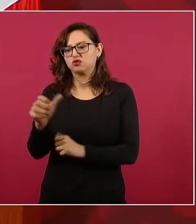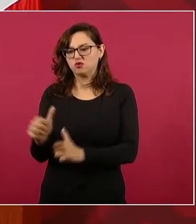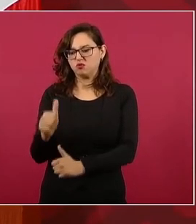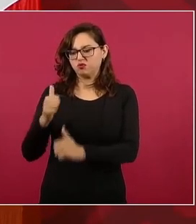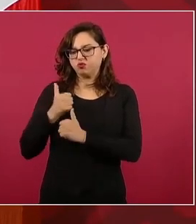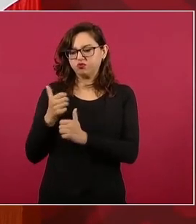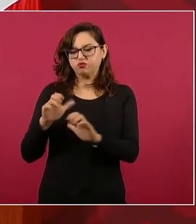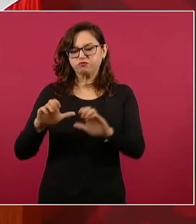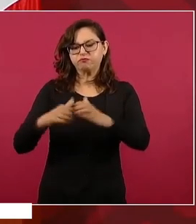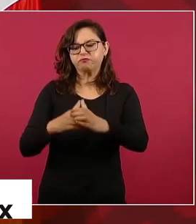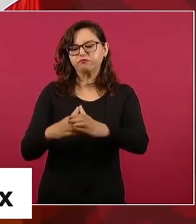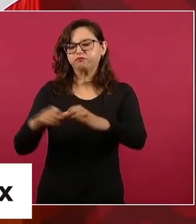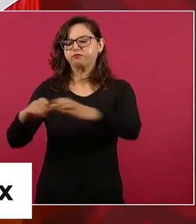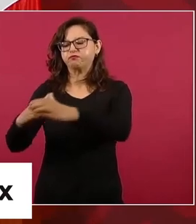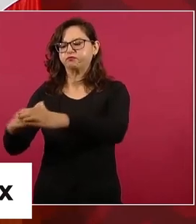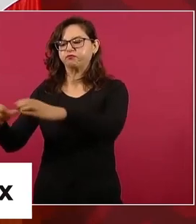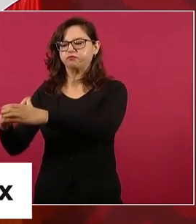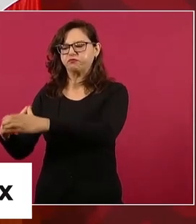de violencia de